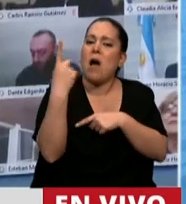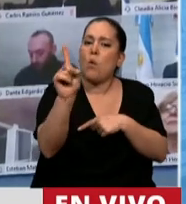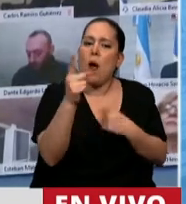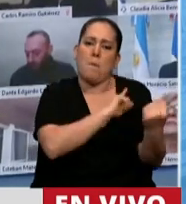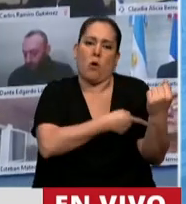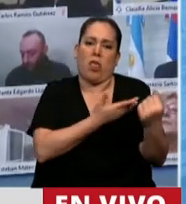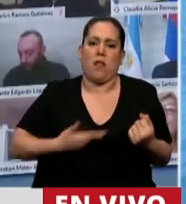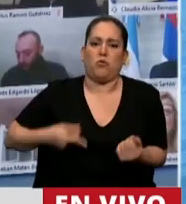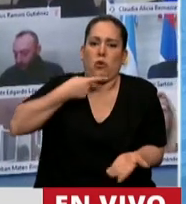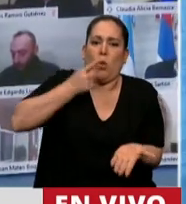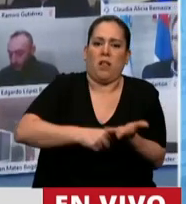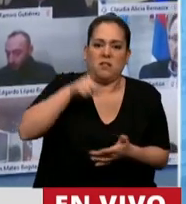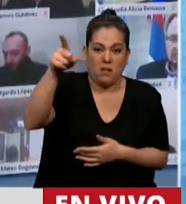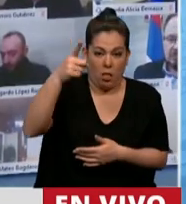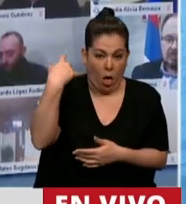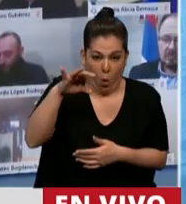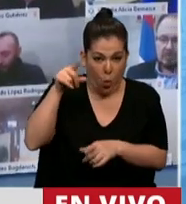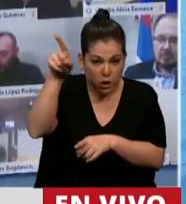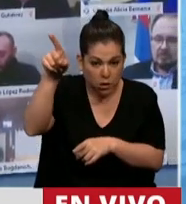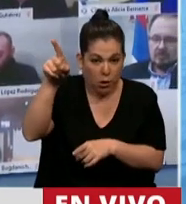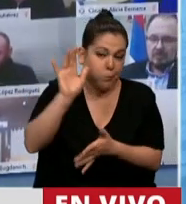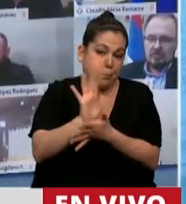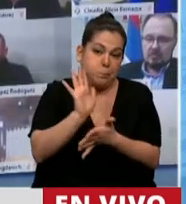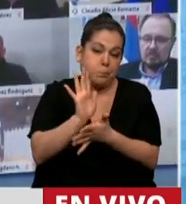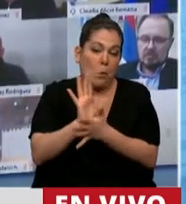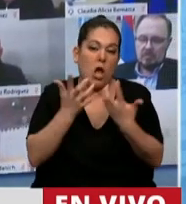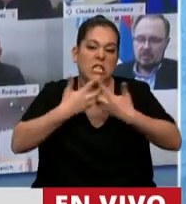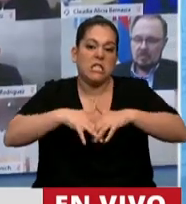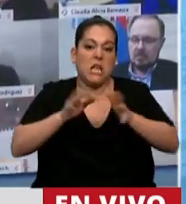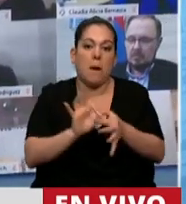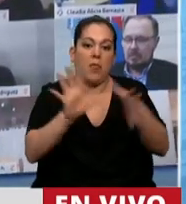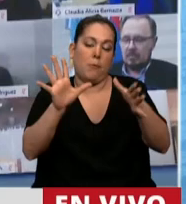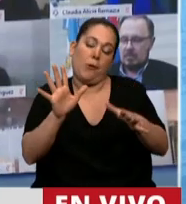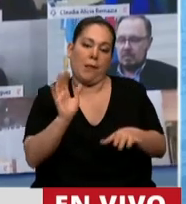Ejecutivo, es bastardear el sistema democrático y republicano.